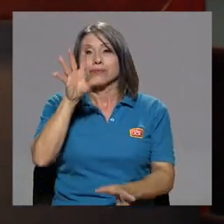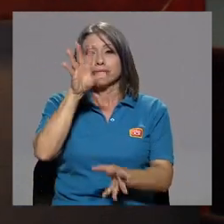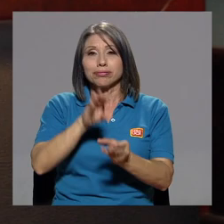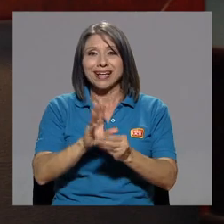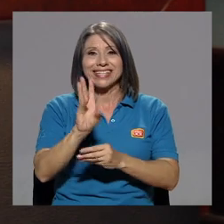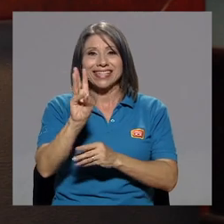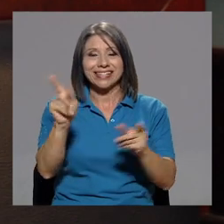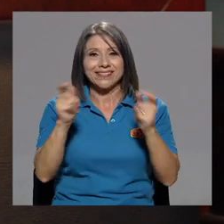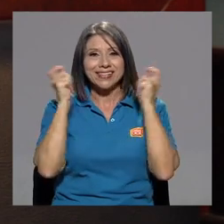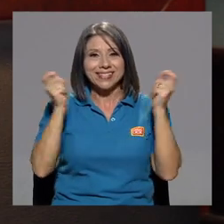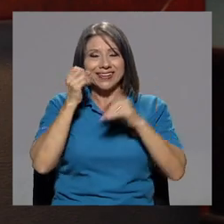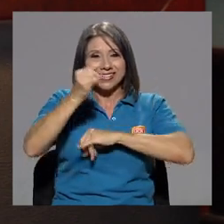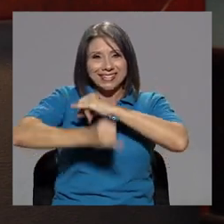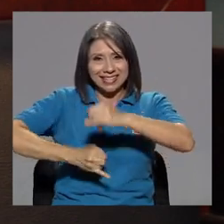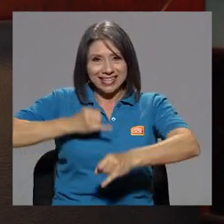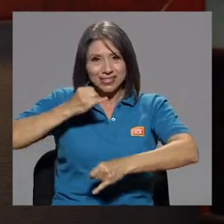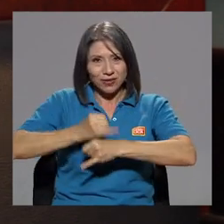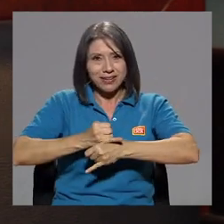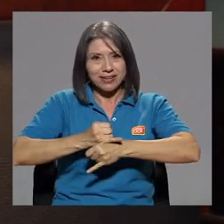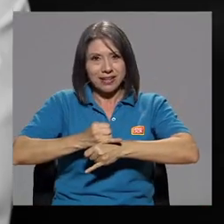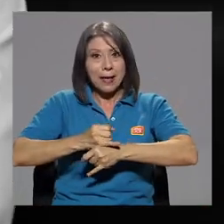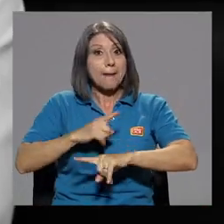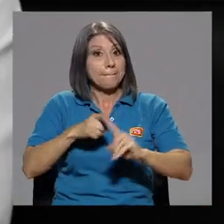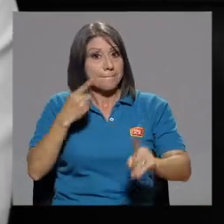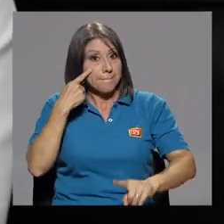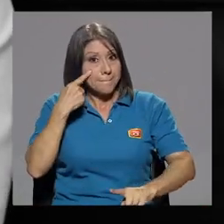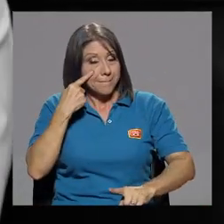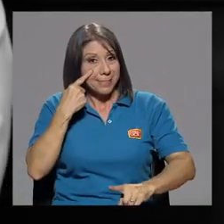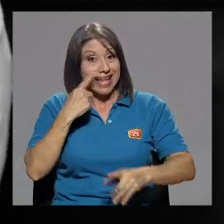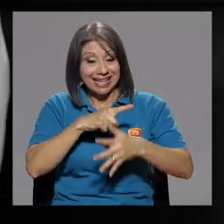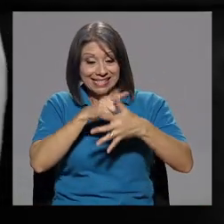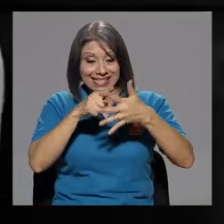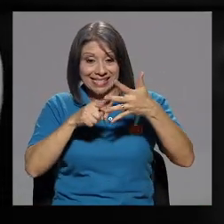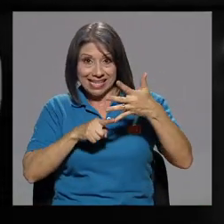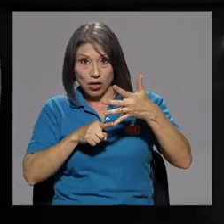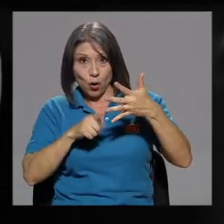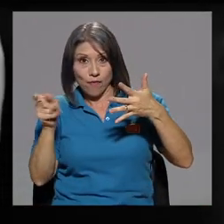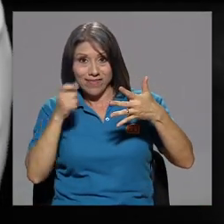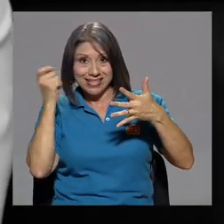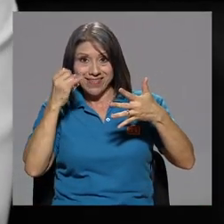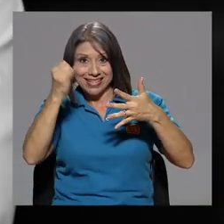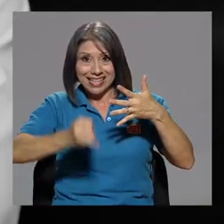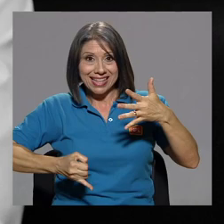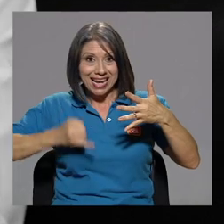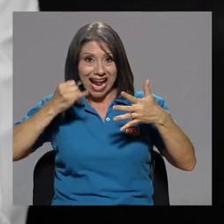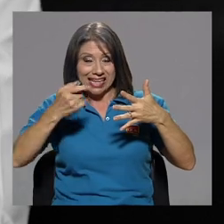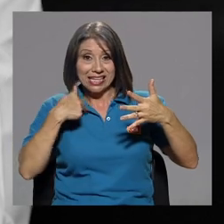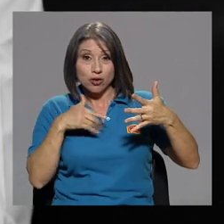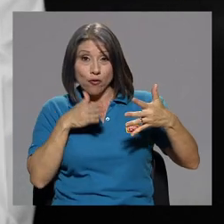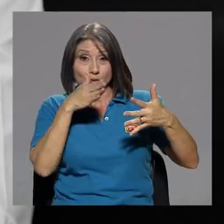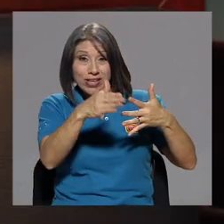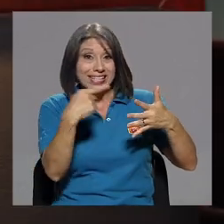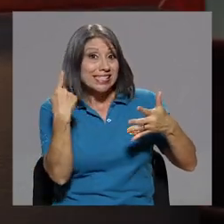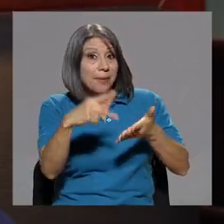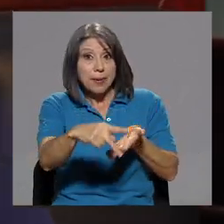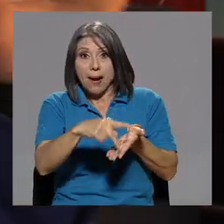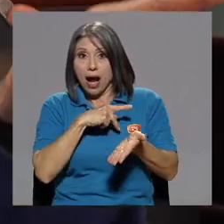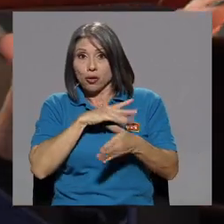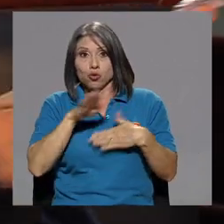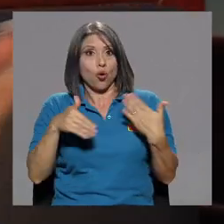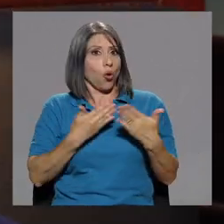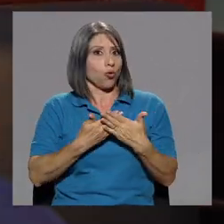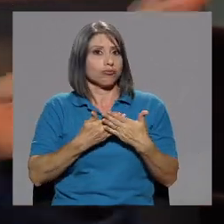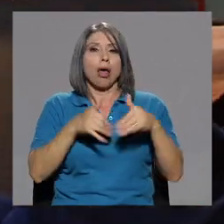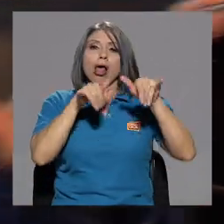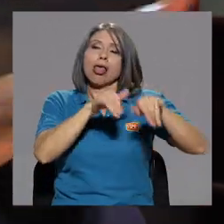seis festivales internacionales que he estado. Pero vean una cosa. Los cinco festivales internacionales que fui, siempre me pagaron. Pagaron todo.